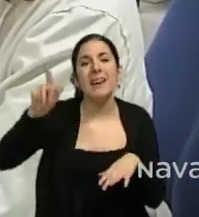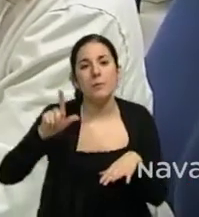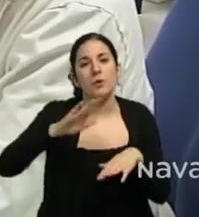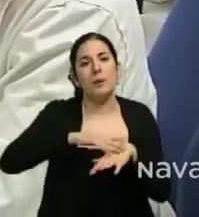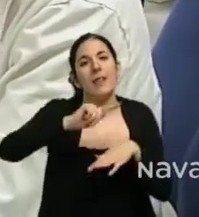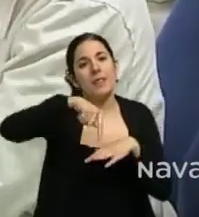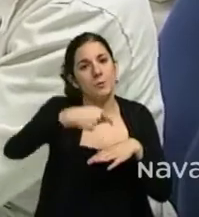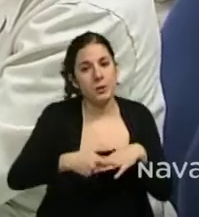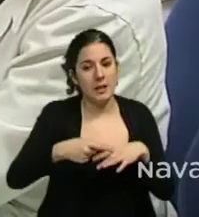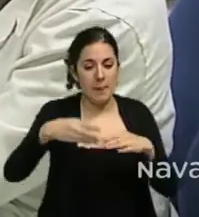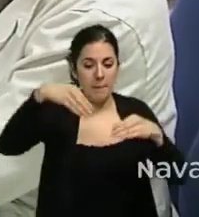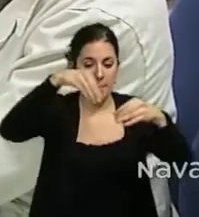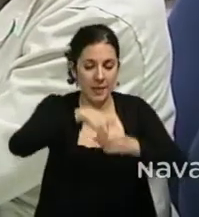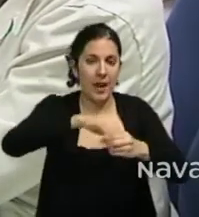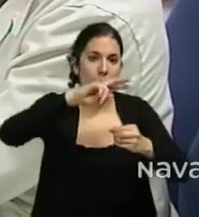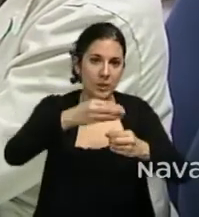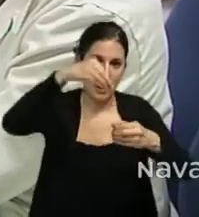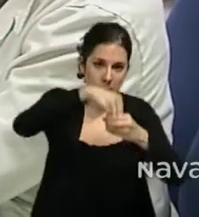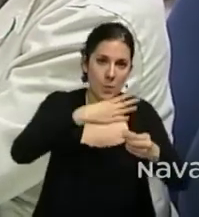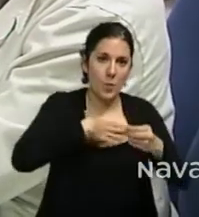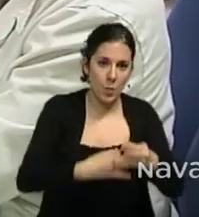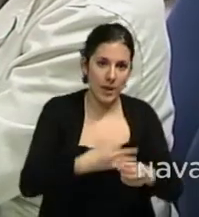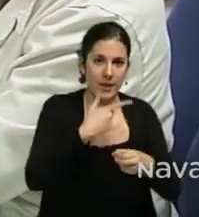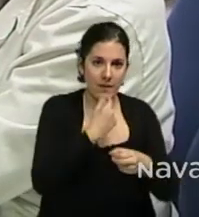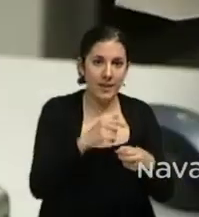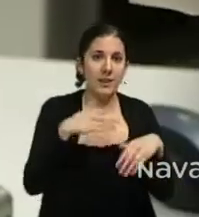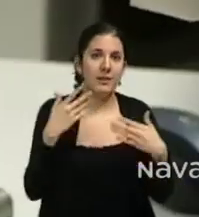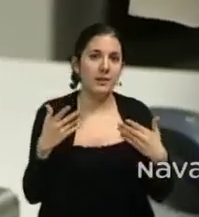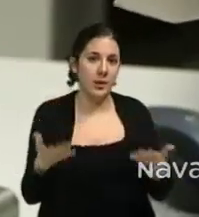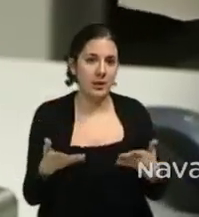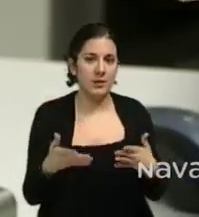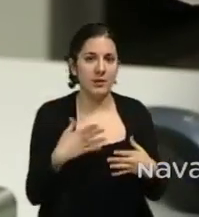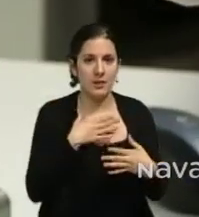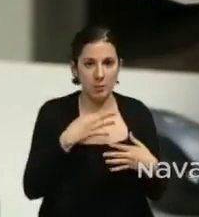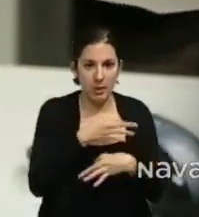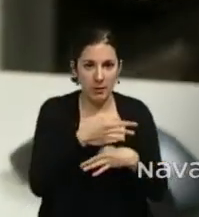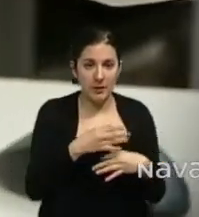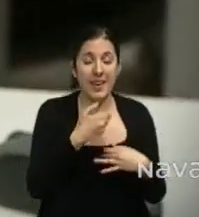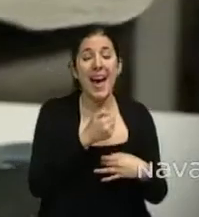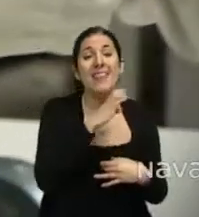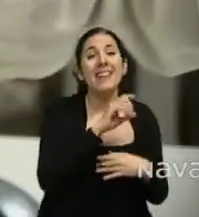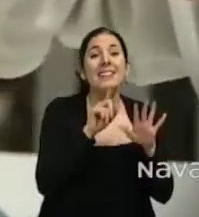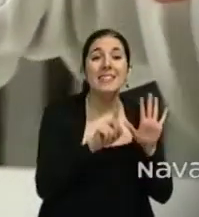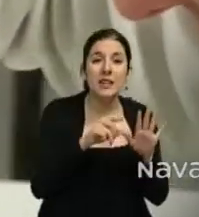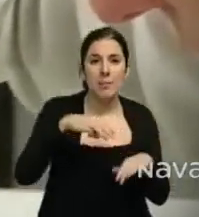pieza con el mismo diámetro y se garantice la montabilidad. AC6 Metrología nace en octubre del